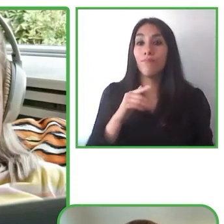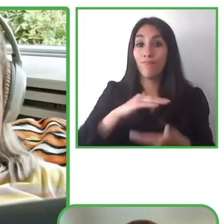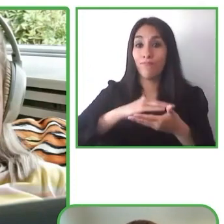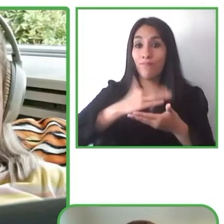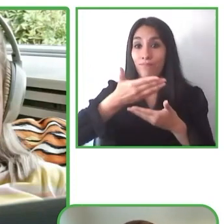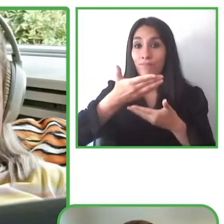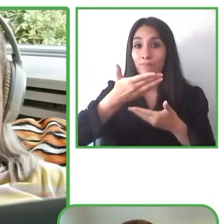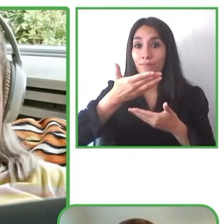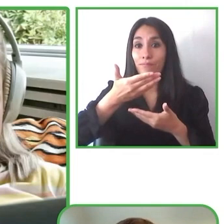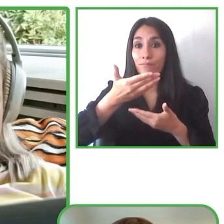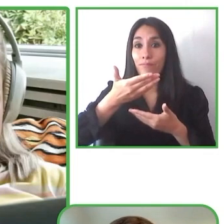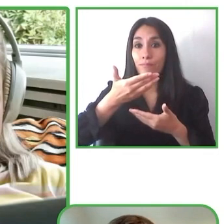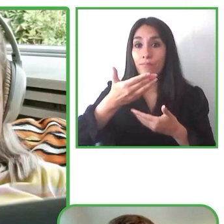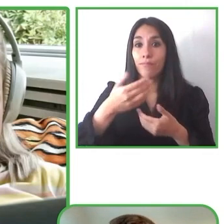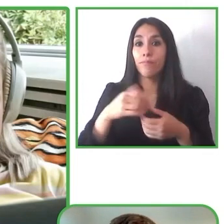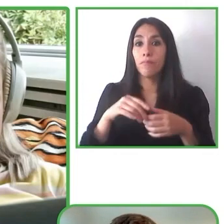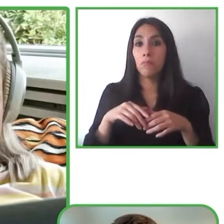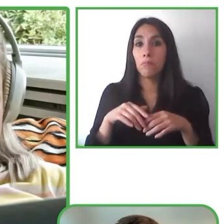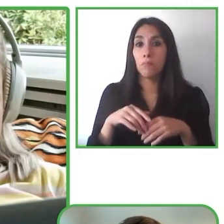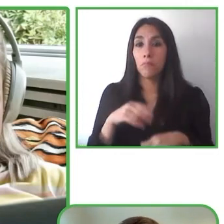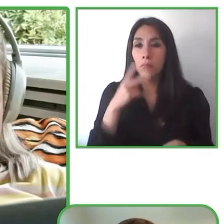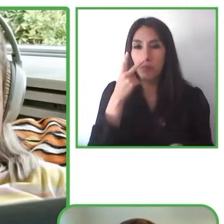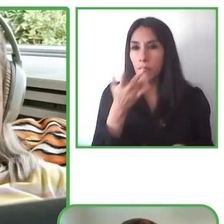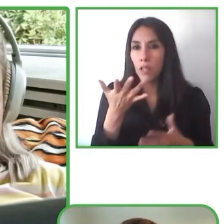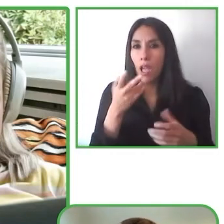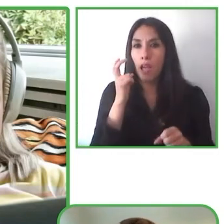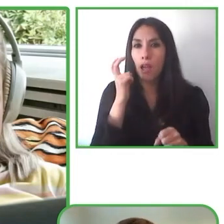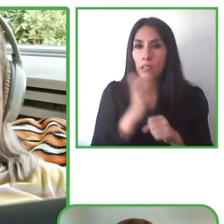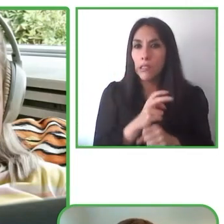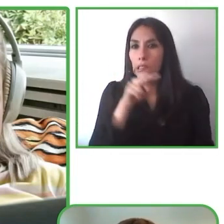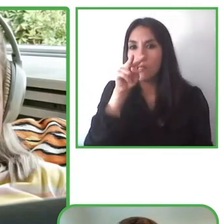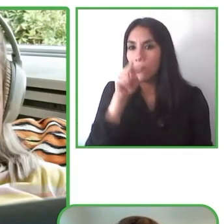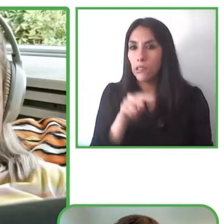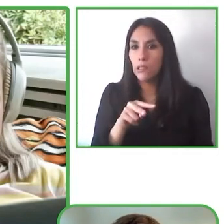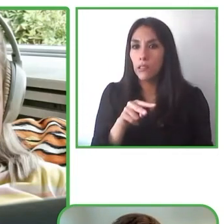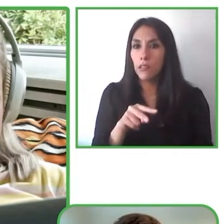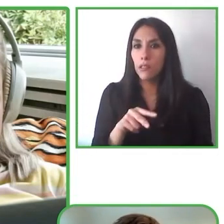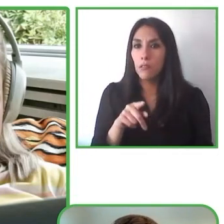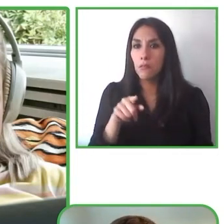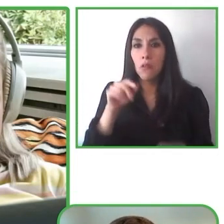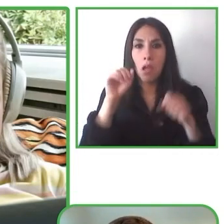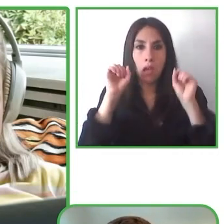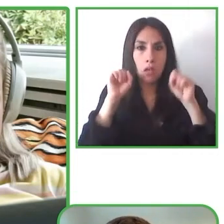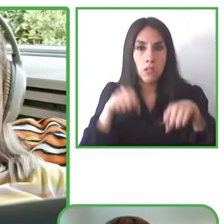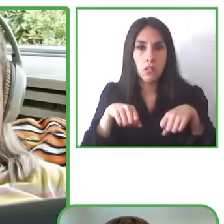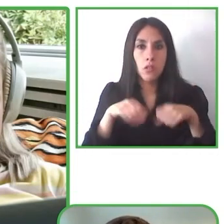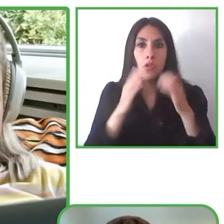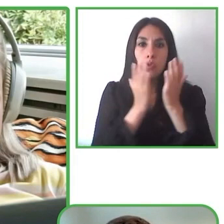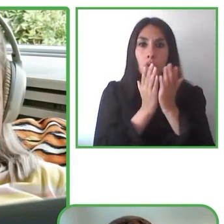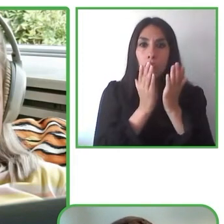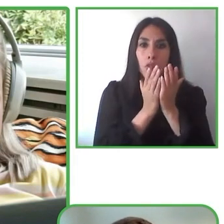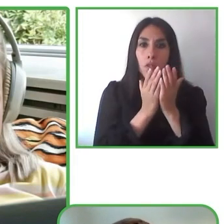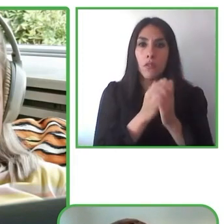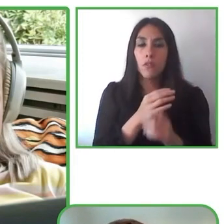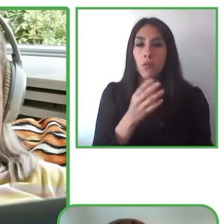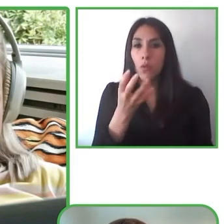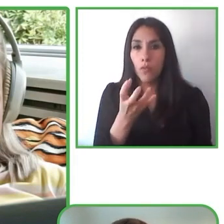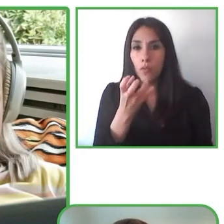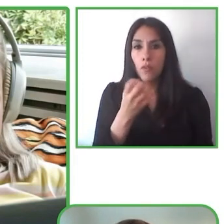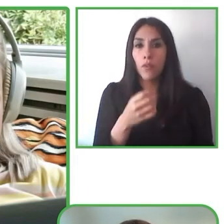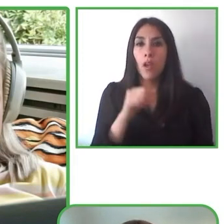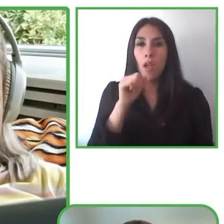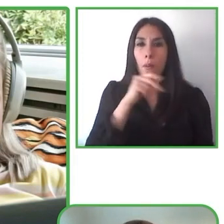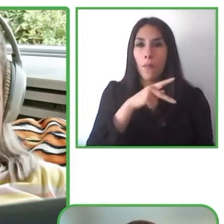solución para los colegios los alumnos pueden utilizar el app y así van a escuchar esa traducción y tienen un